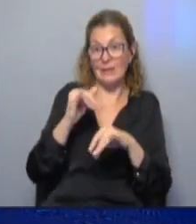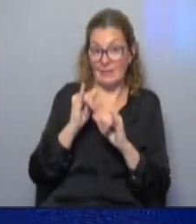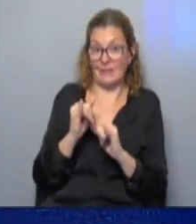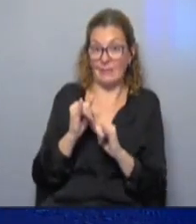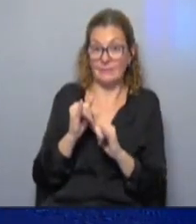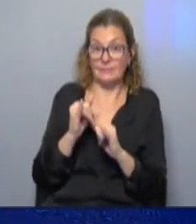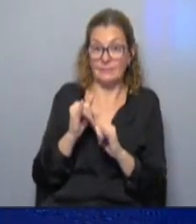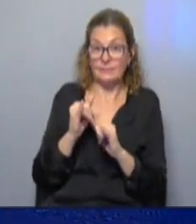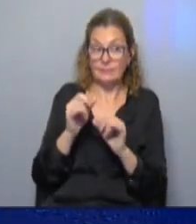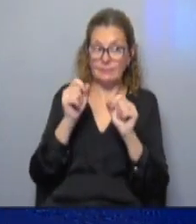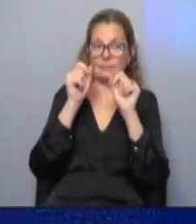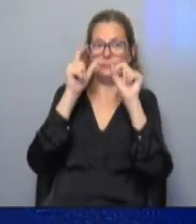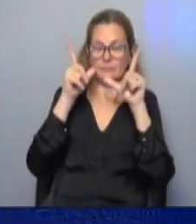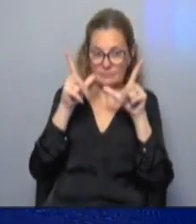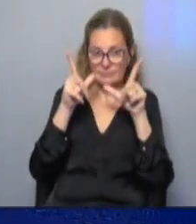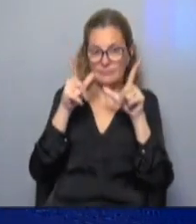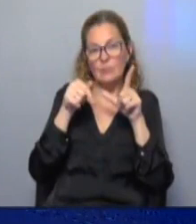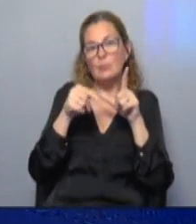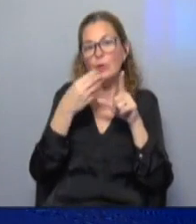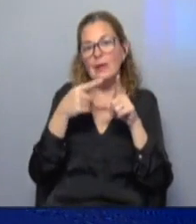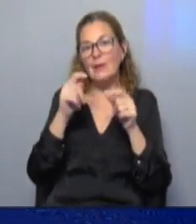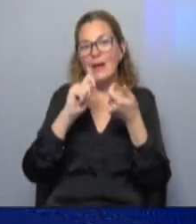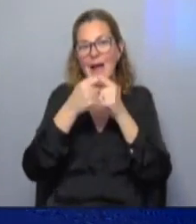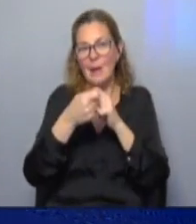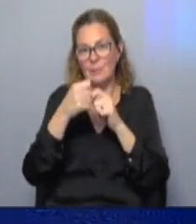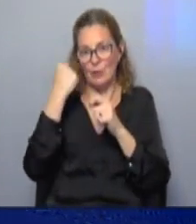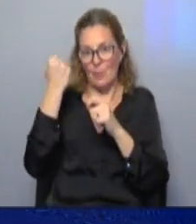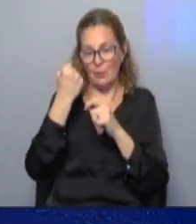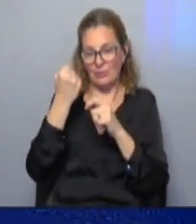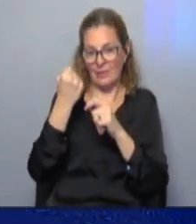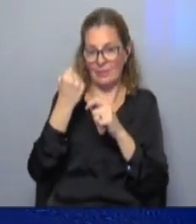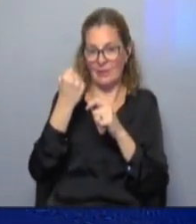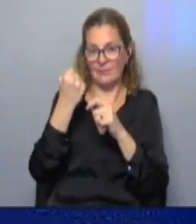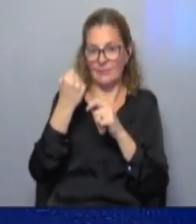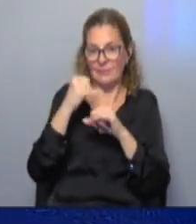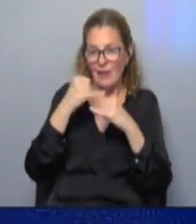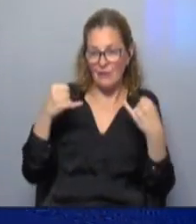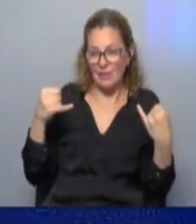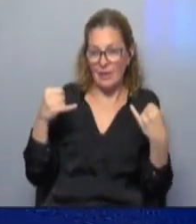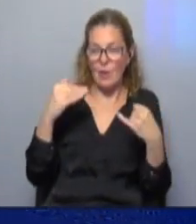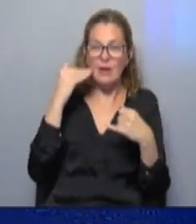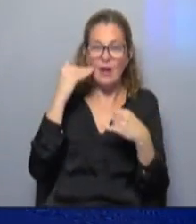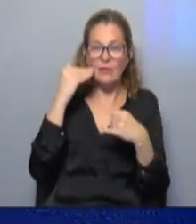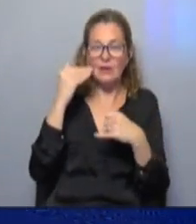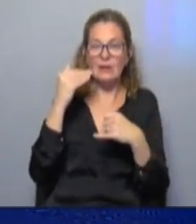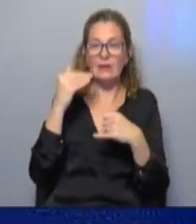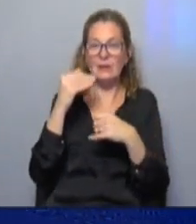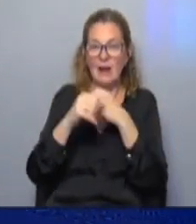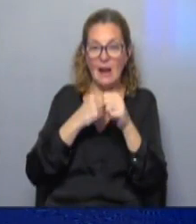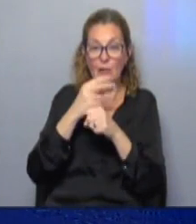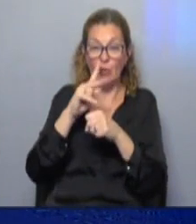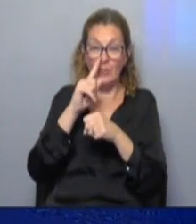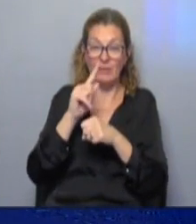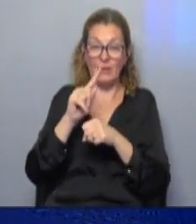bueno se prenden las alarmas porque ahí sí hay modificaciones importantes el fideo seco en abril de 2019